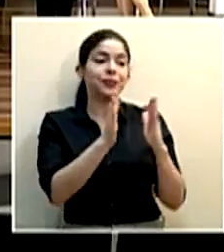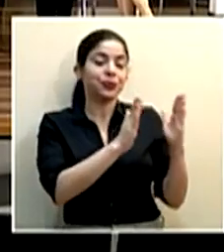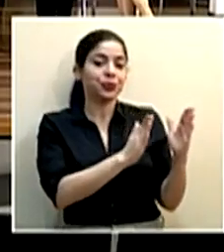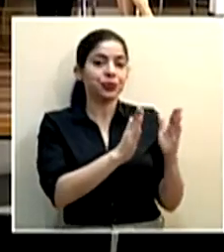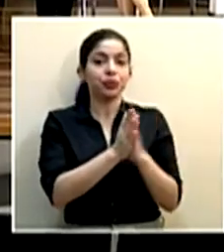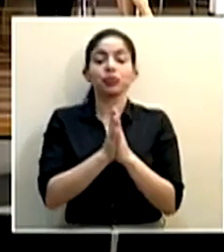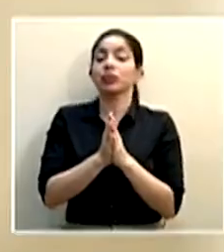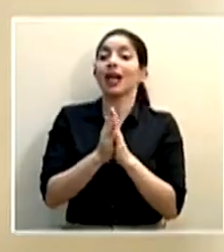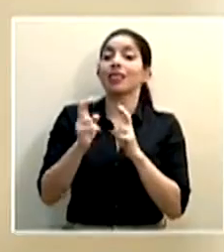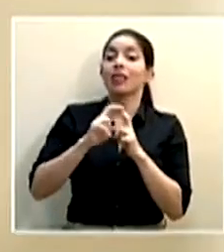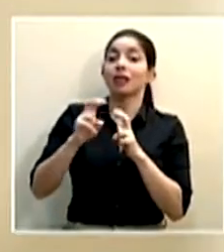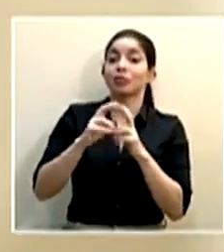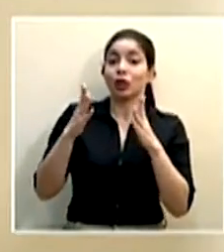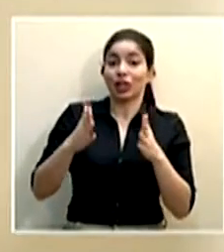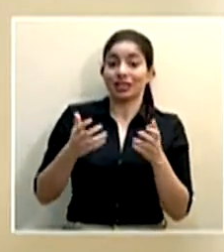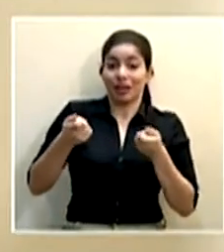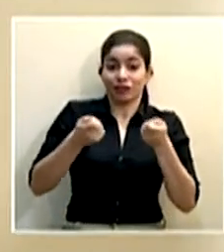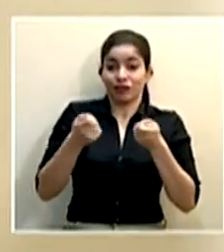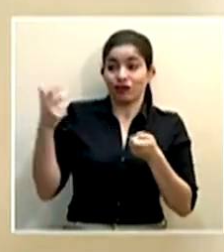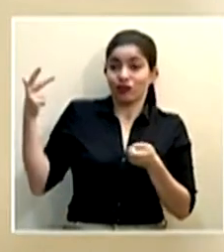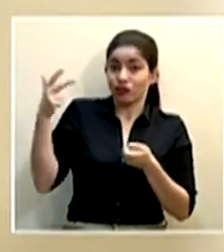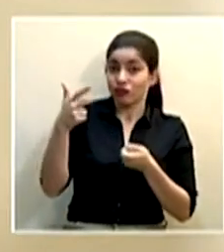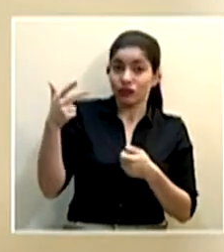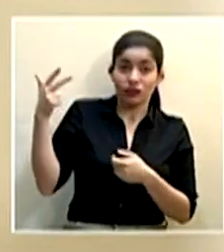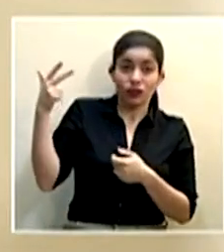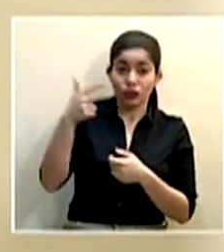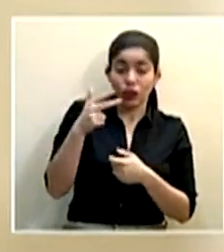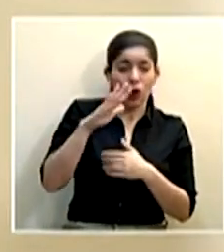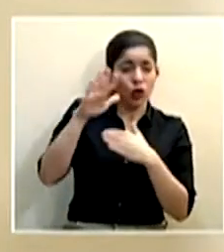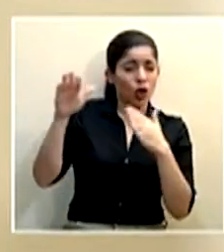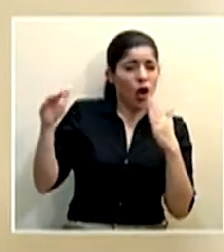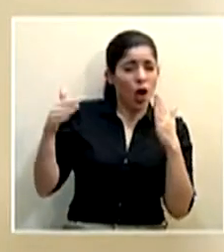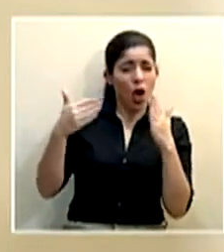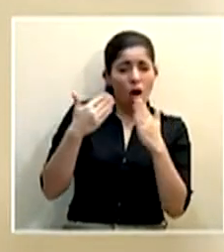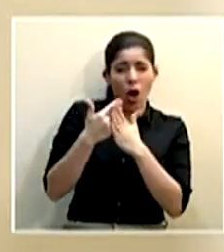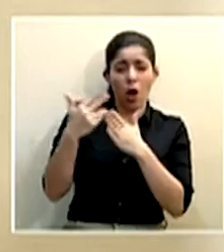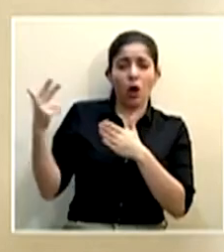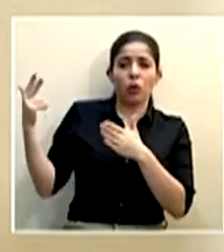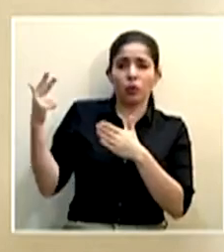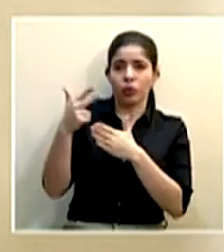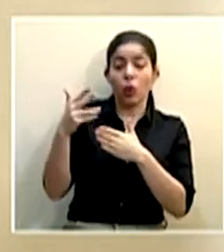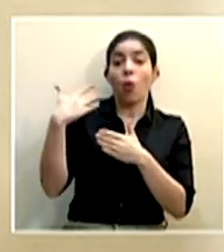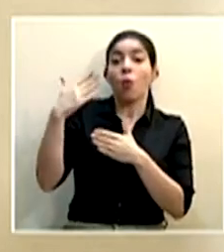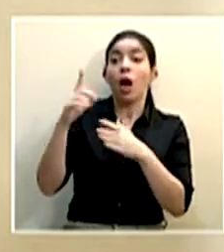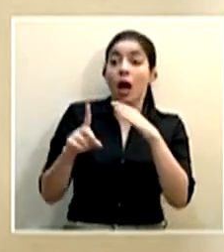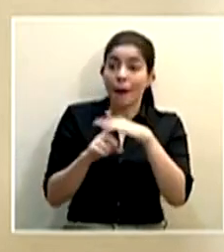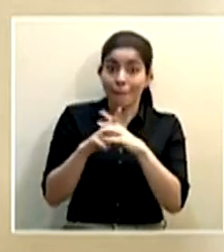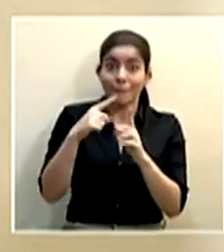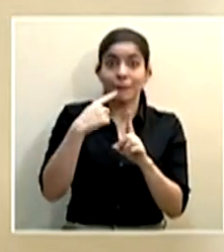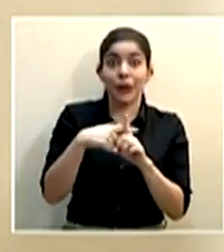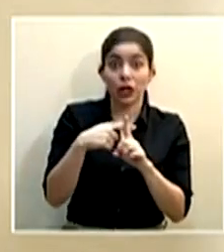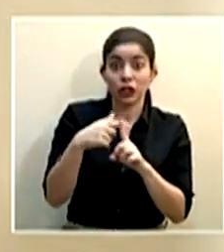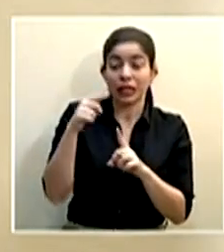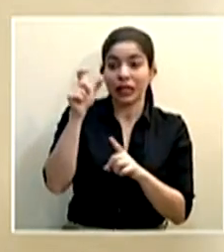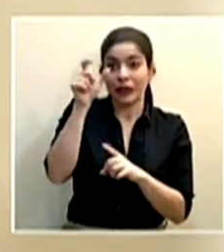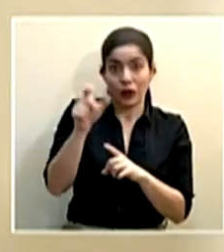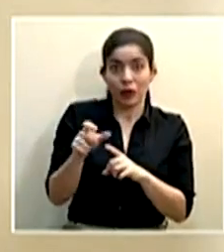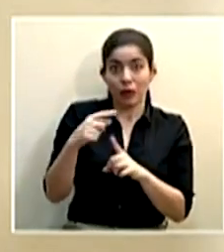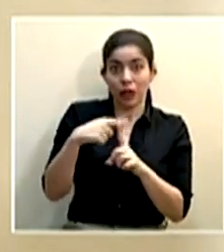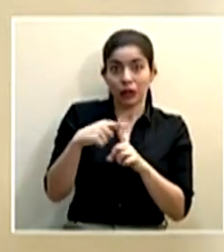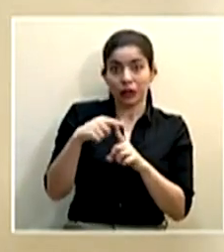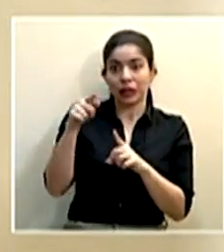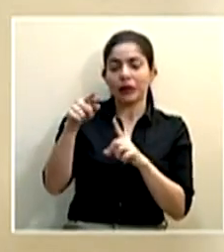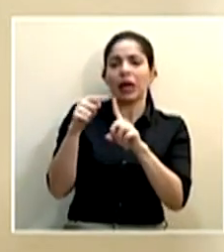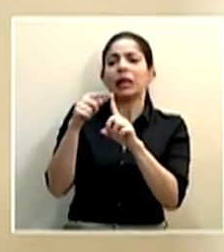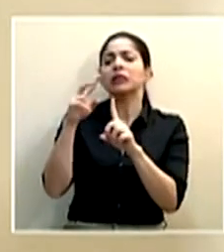los transportistas, todo lo que han sido transportistas, los hemos, bueno, cuando salen positivos, hemos hecho todo el